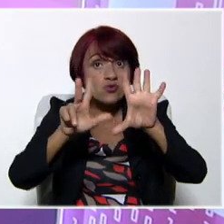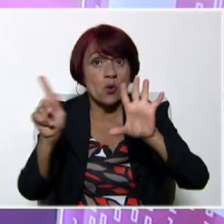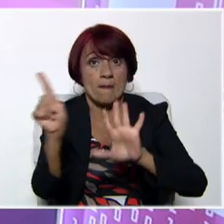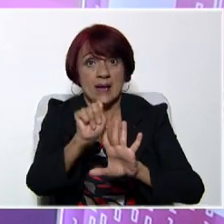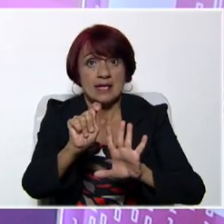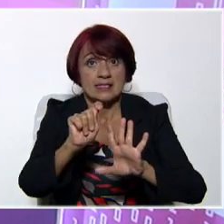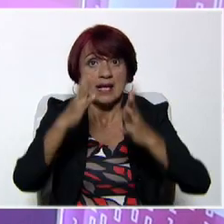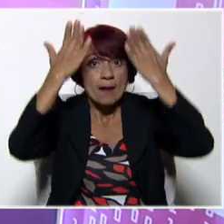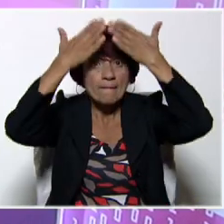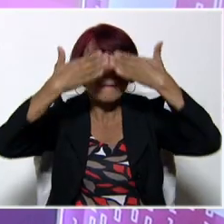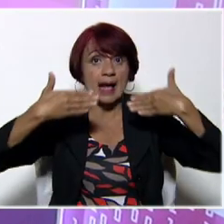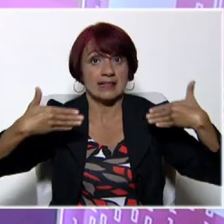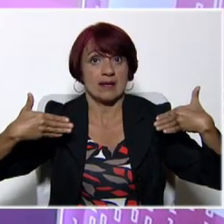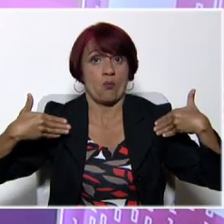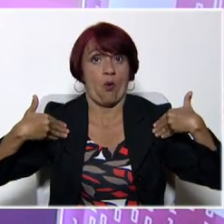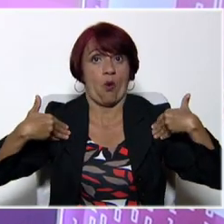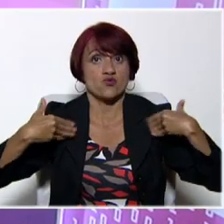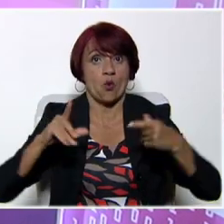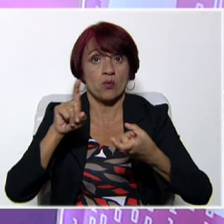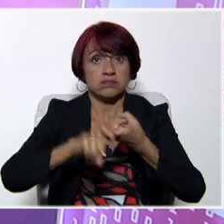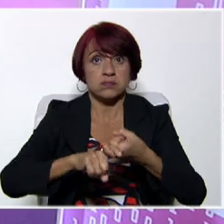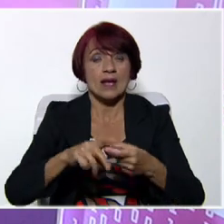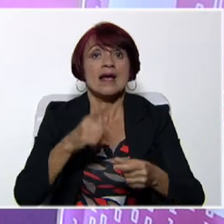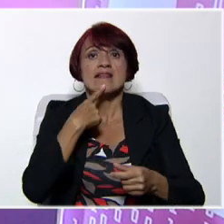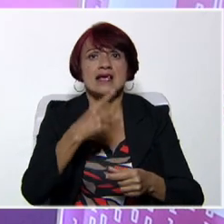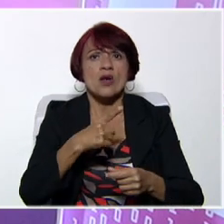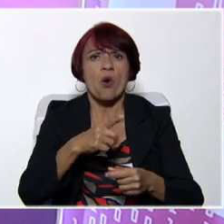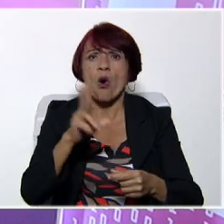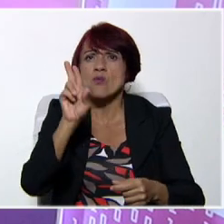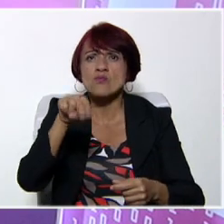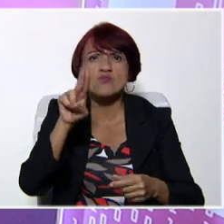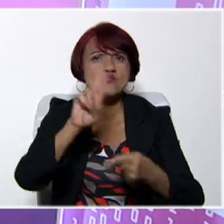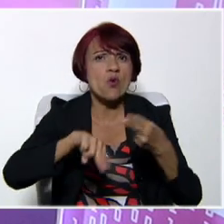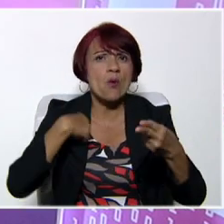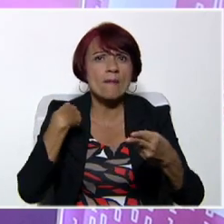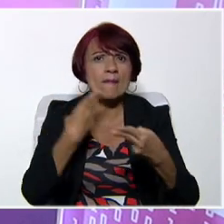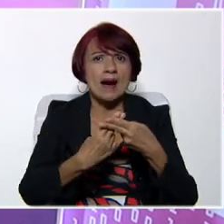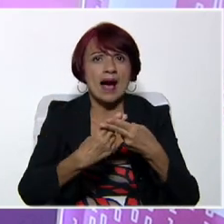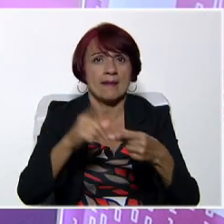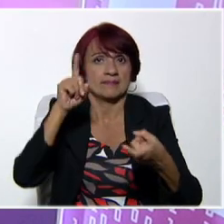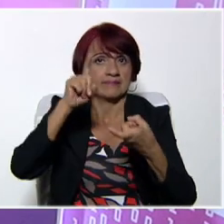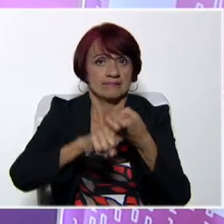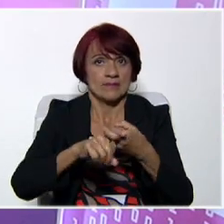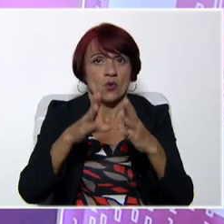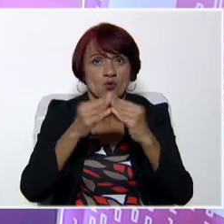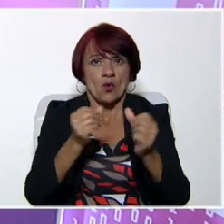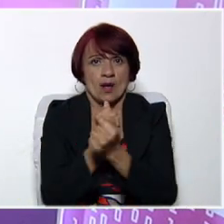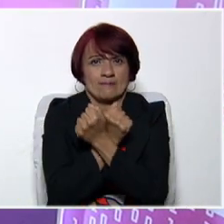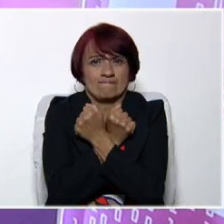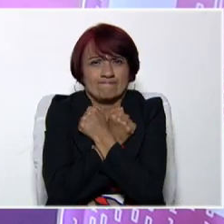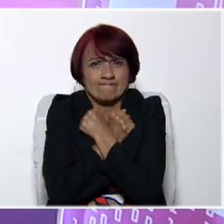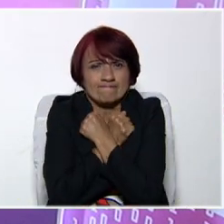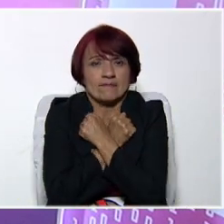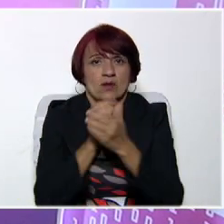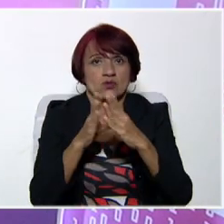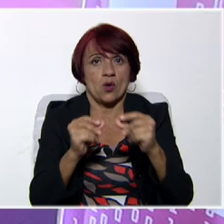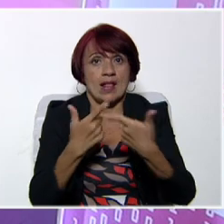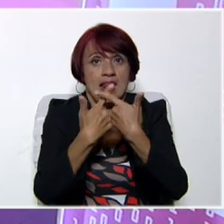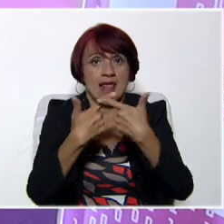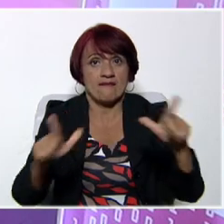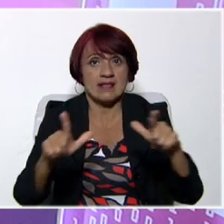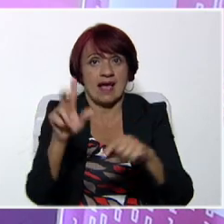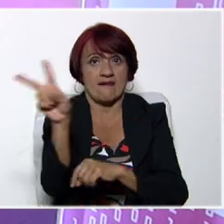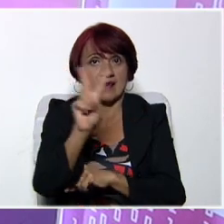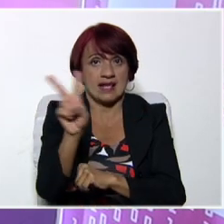al fallecer nuestro libertador juró no casarse nunca más. Lo hizo, además, con el amor que se casó por la libertad de